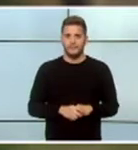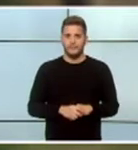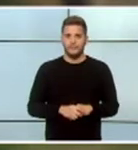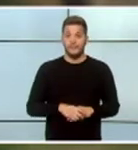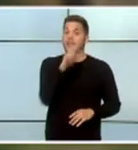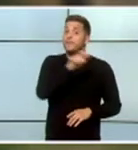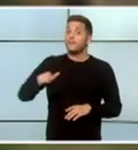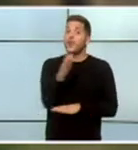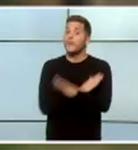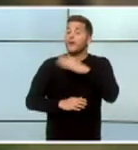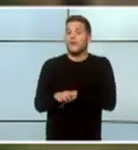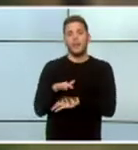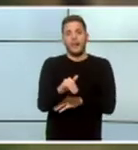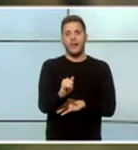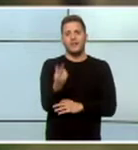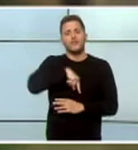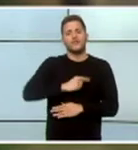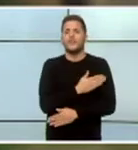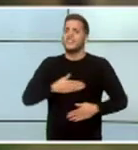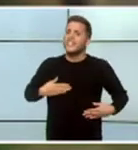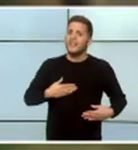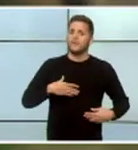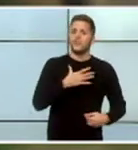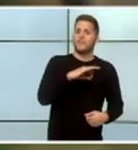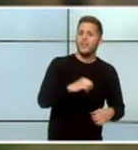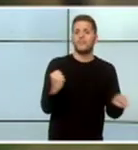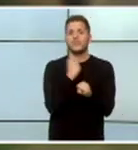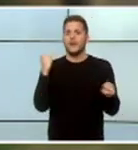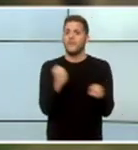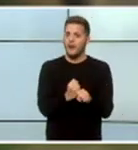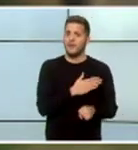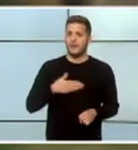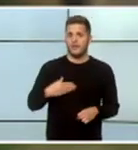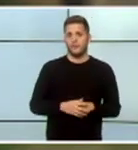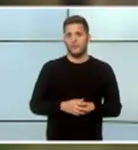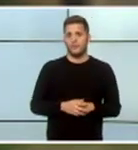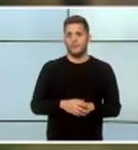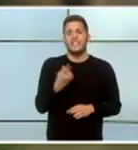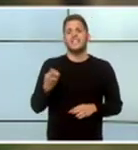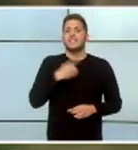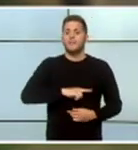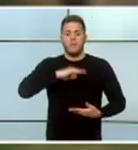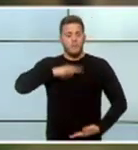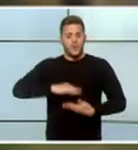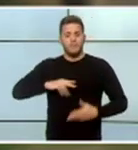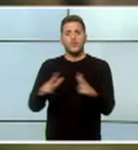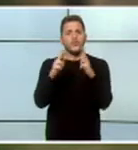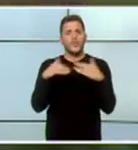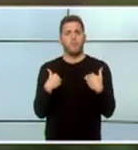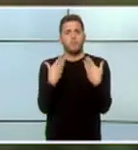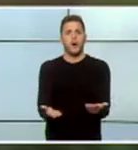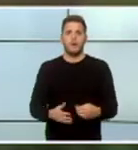personas con discapacidad... ...queremos... ...y podemos trabajar... ...y aportar nuestras cualidades... ...a la